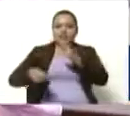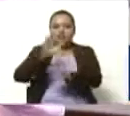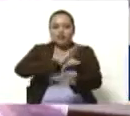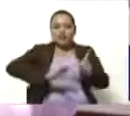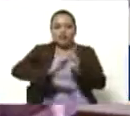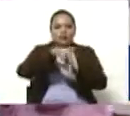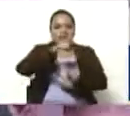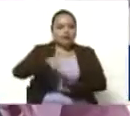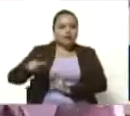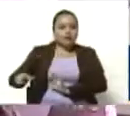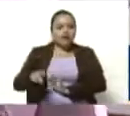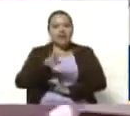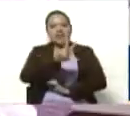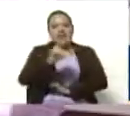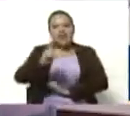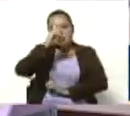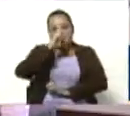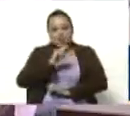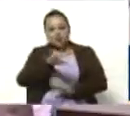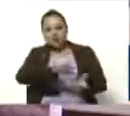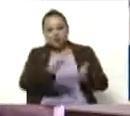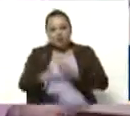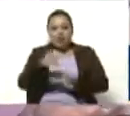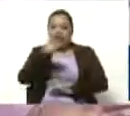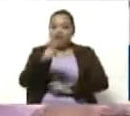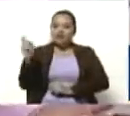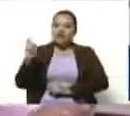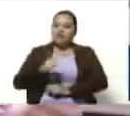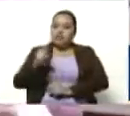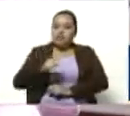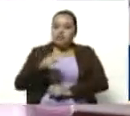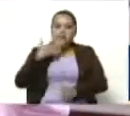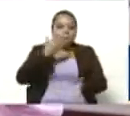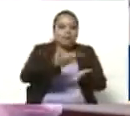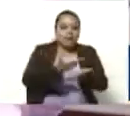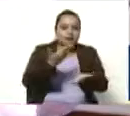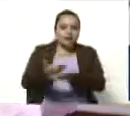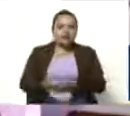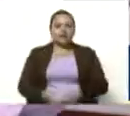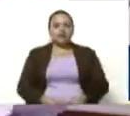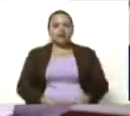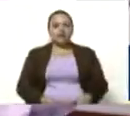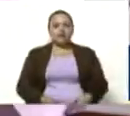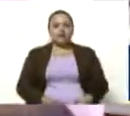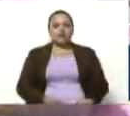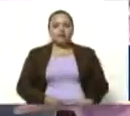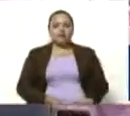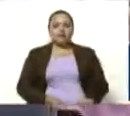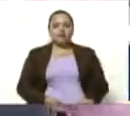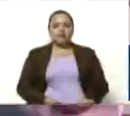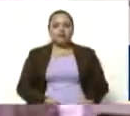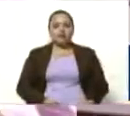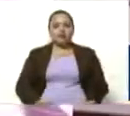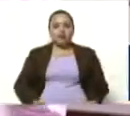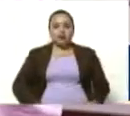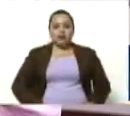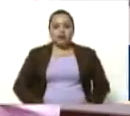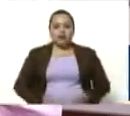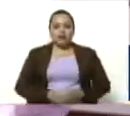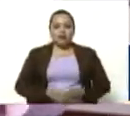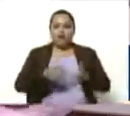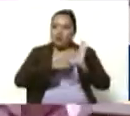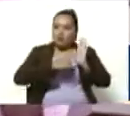durante 30 años. Ese es uno de los requisitos que se solicita, que demuestren ese trabajo que han hecho durante